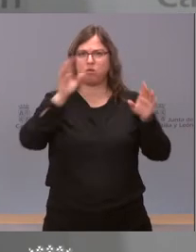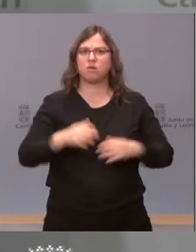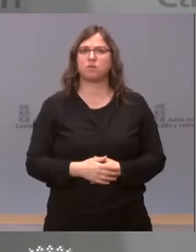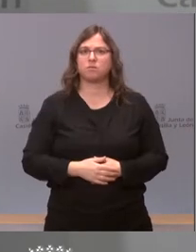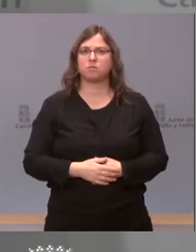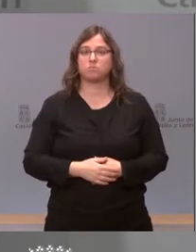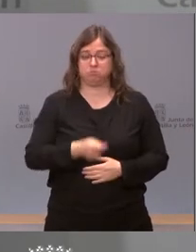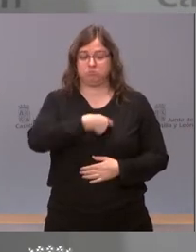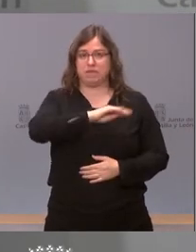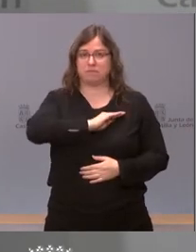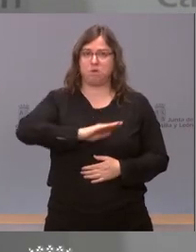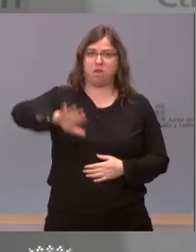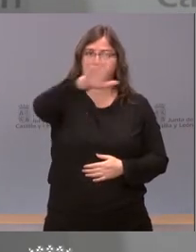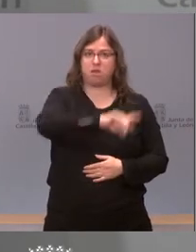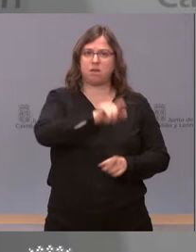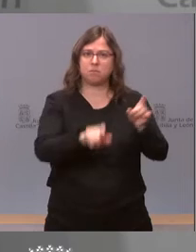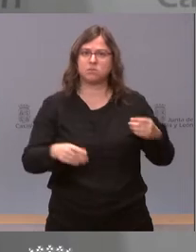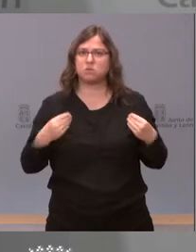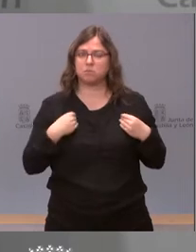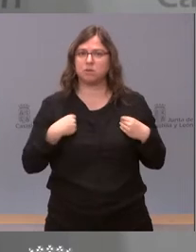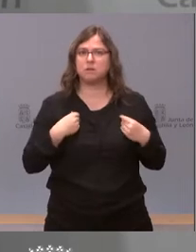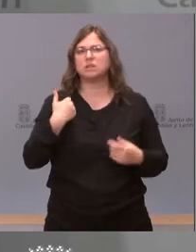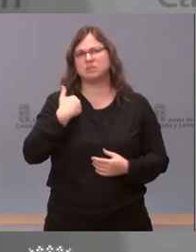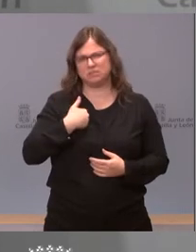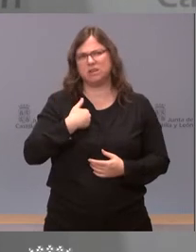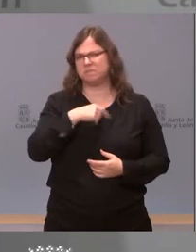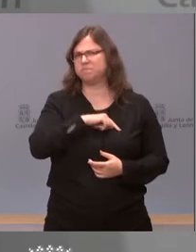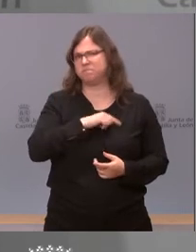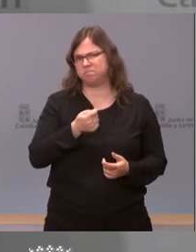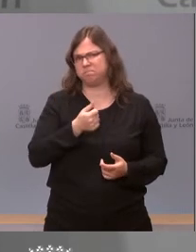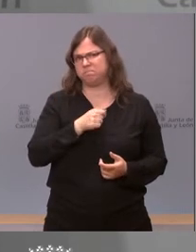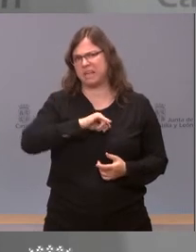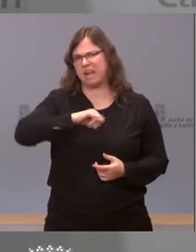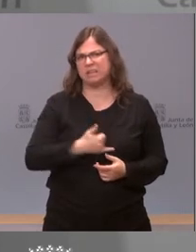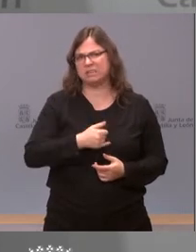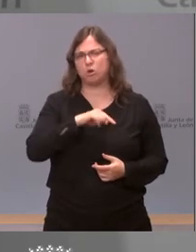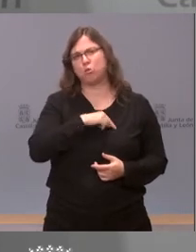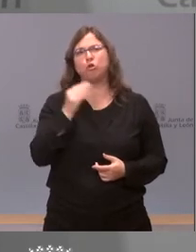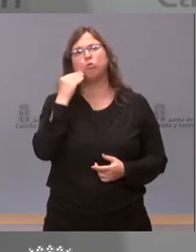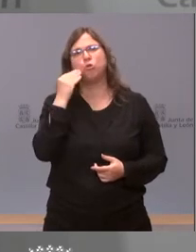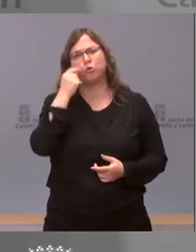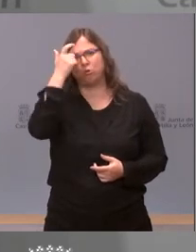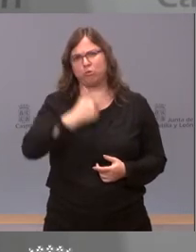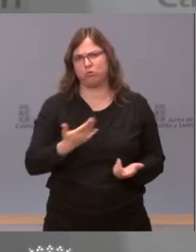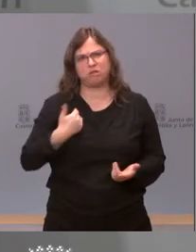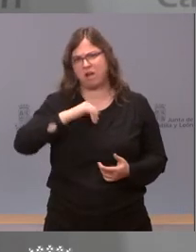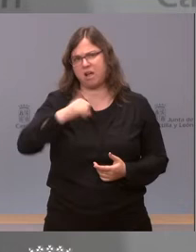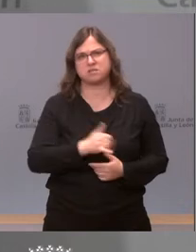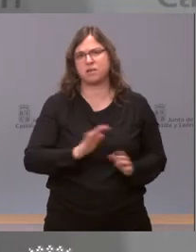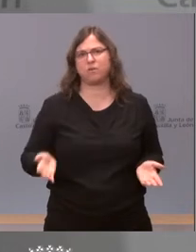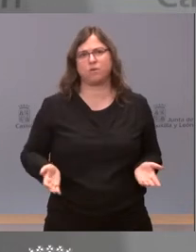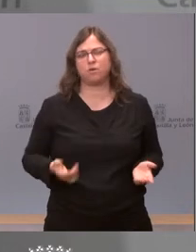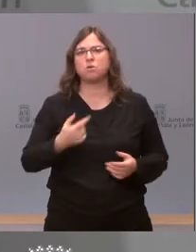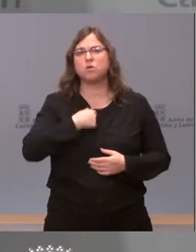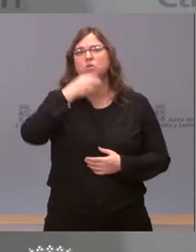ciudadanos de este país igual están empezando a cansarse que les tomen por idiotas. y yo creo